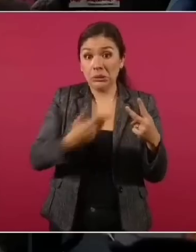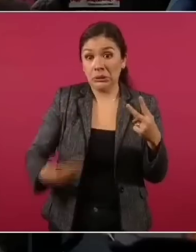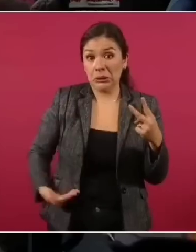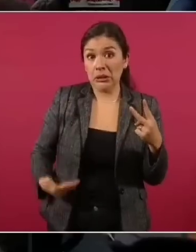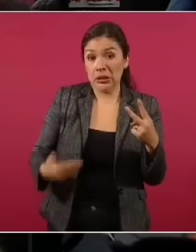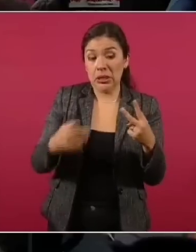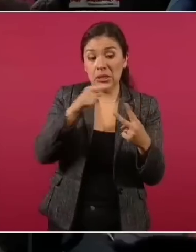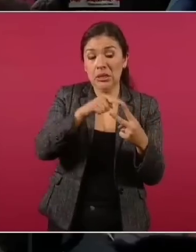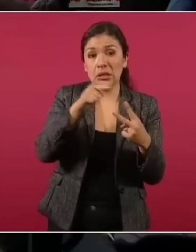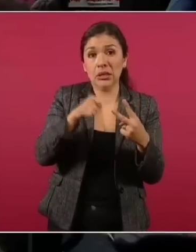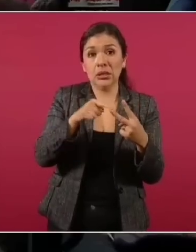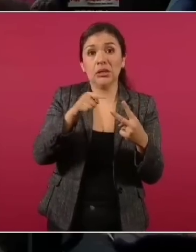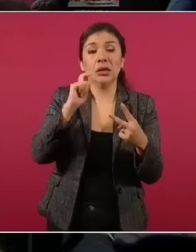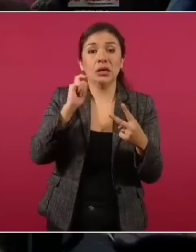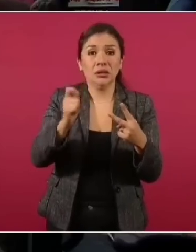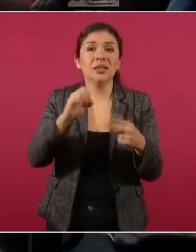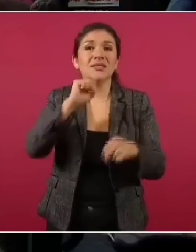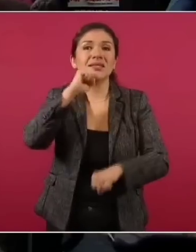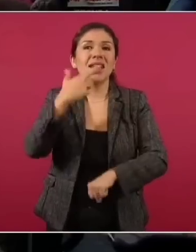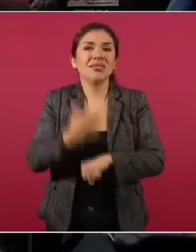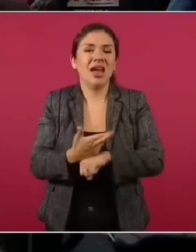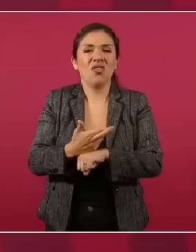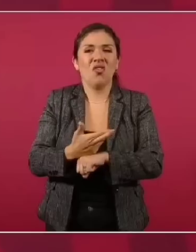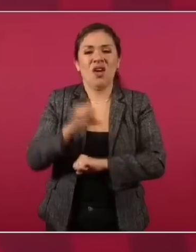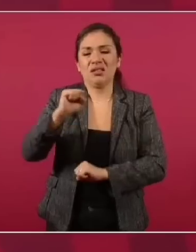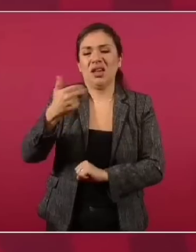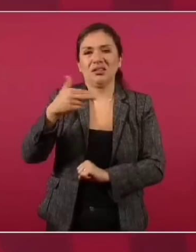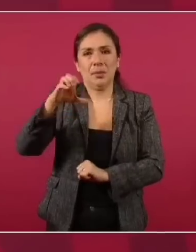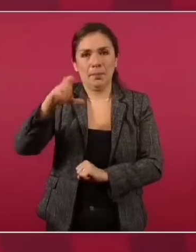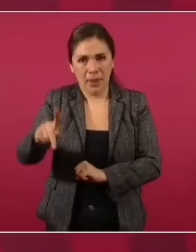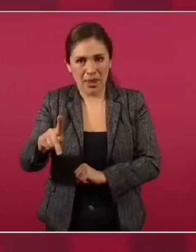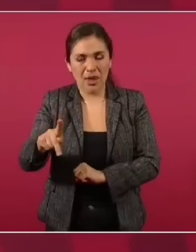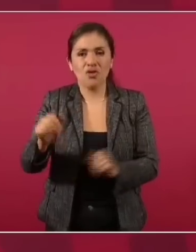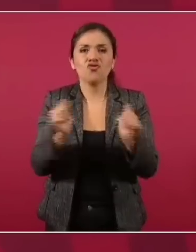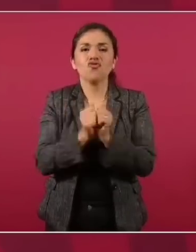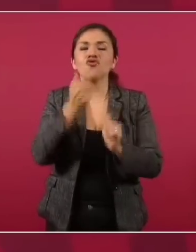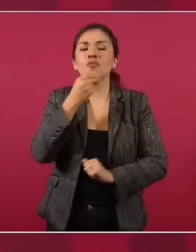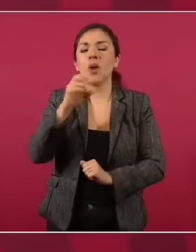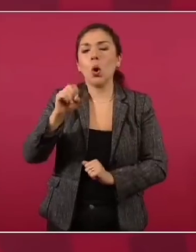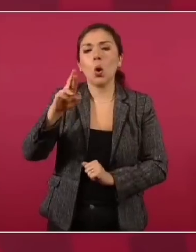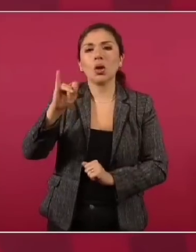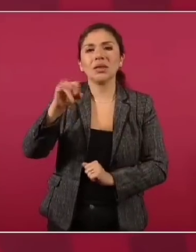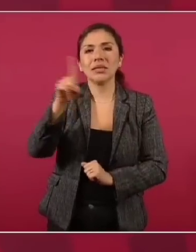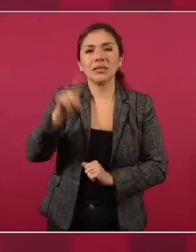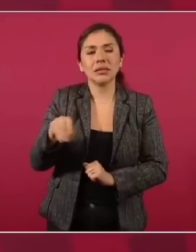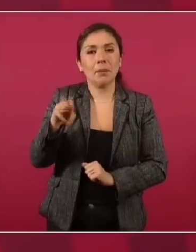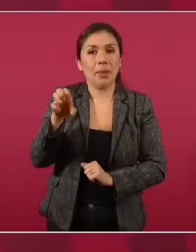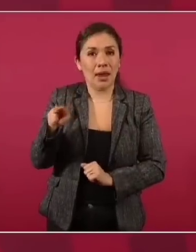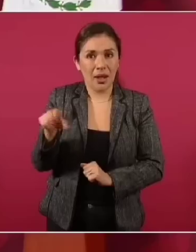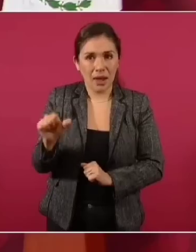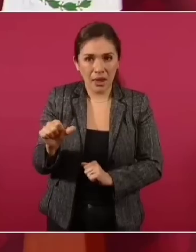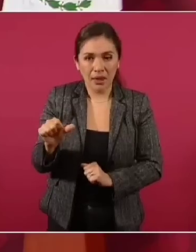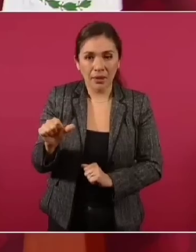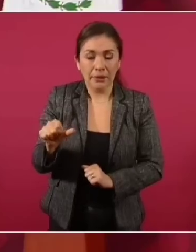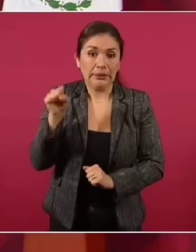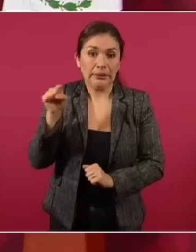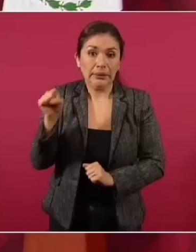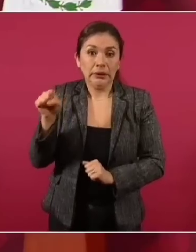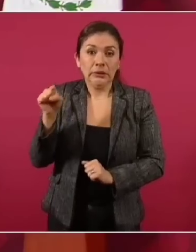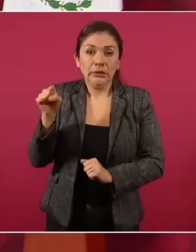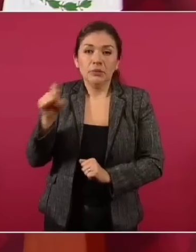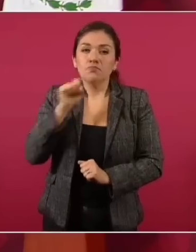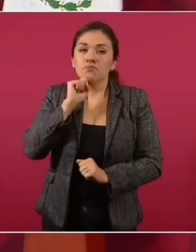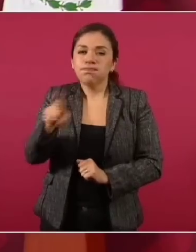periodos en que fue secretario de Hacienda Ortiz Mena, que fue con